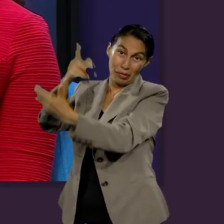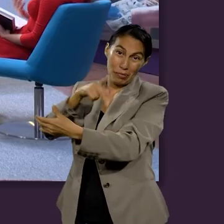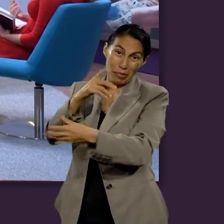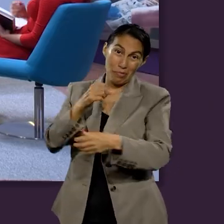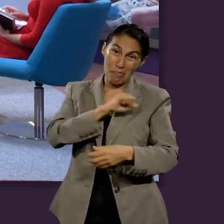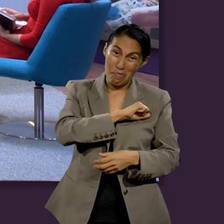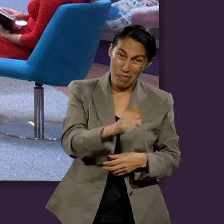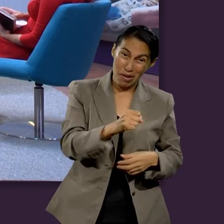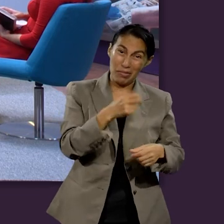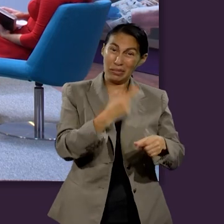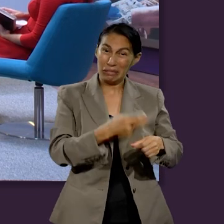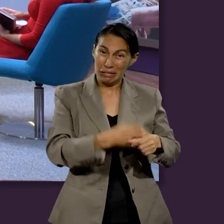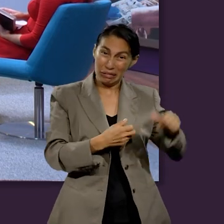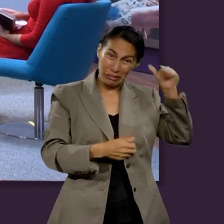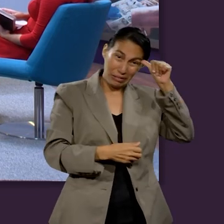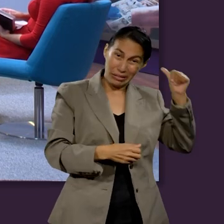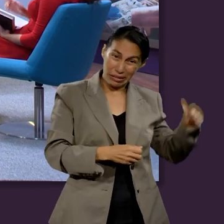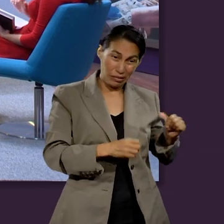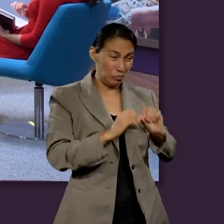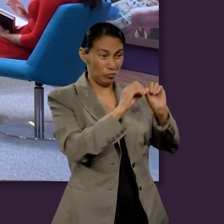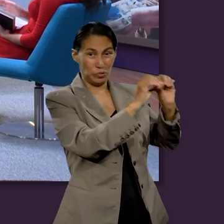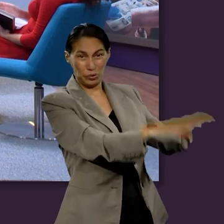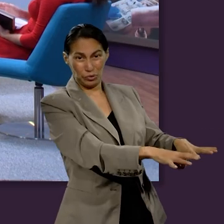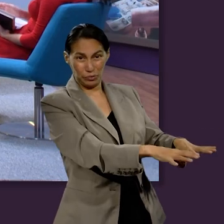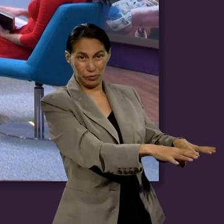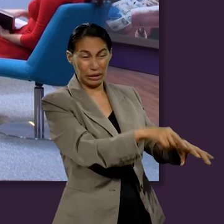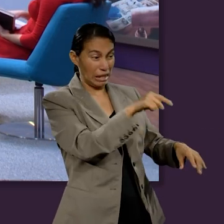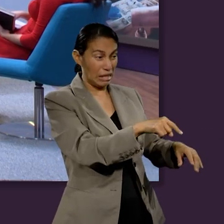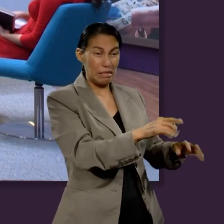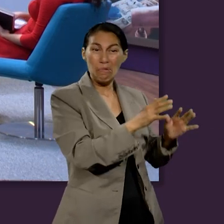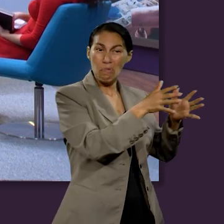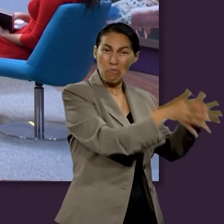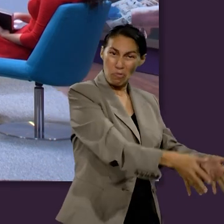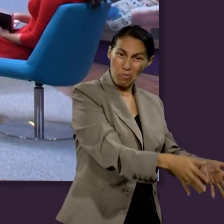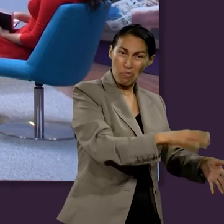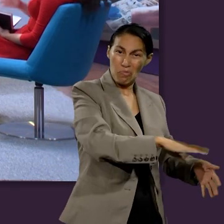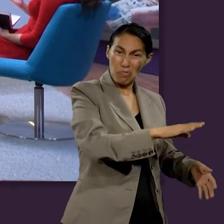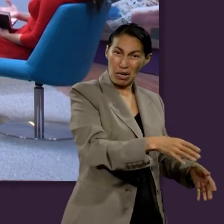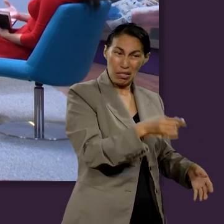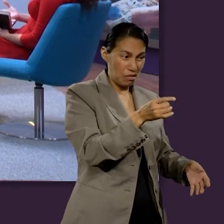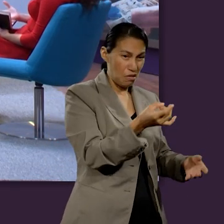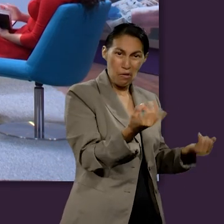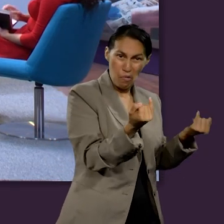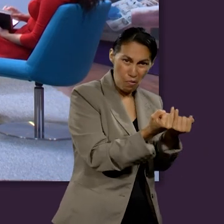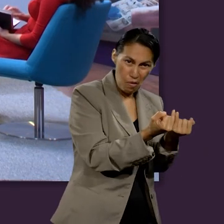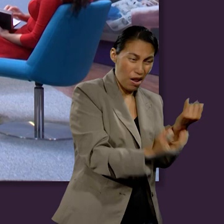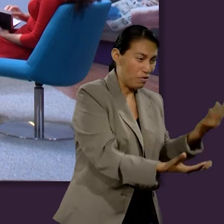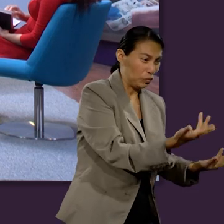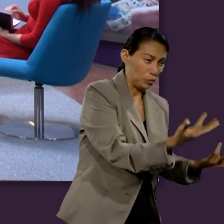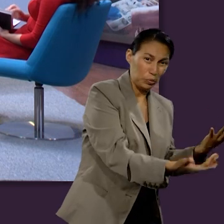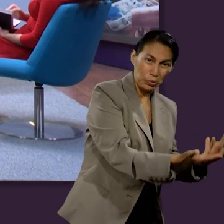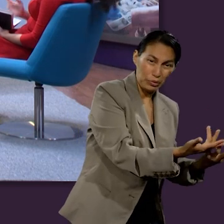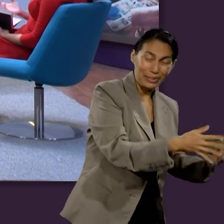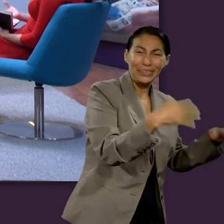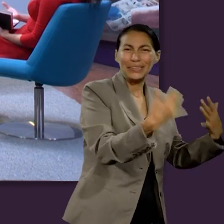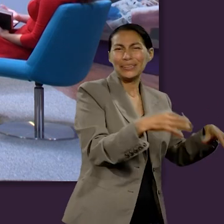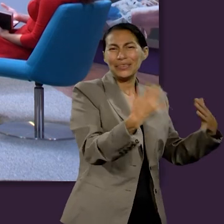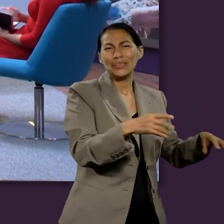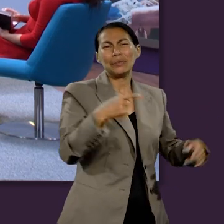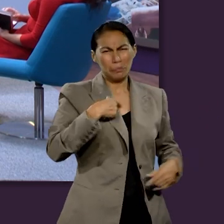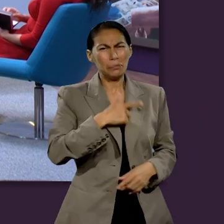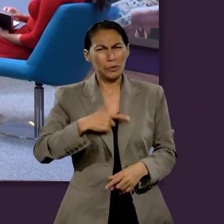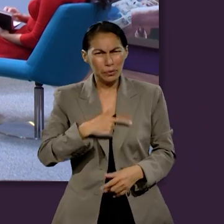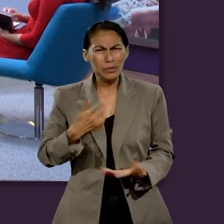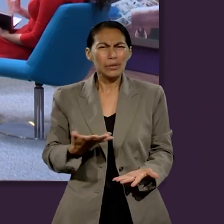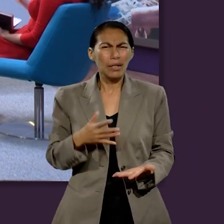vista, pero me gusta escuchar que la muerte y el Hades van a ser destruidos también. Ya no vamos a sufrir más por la pérdida de